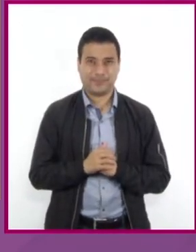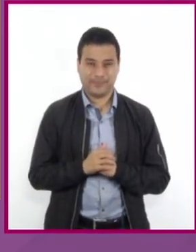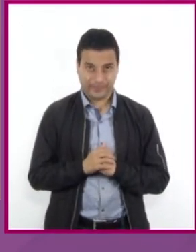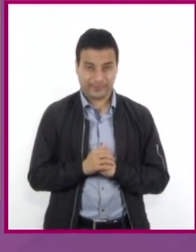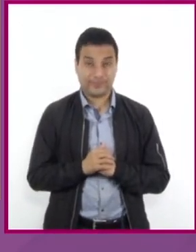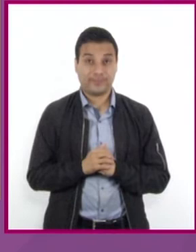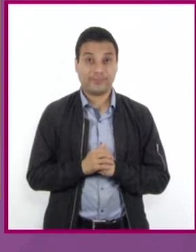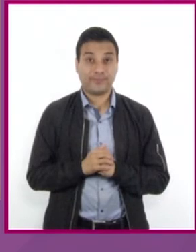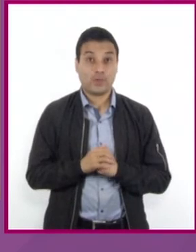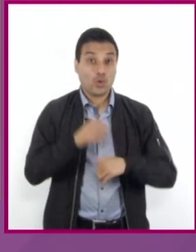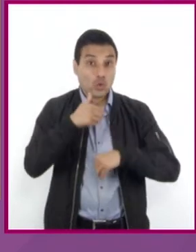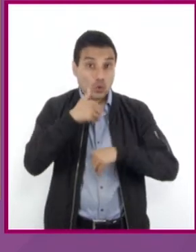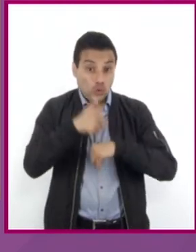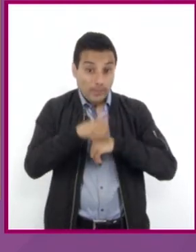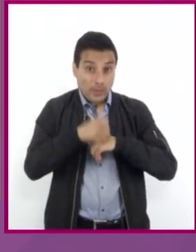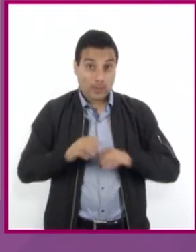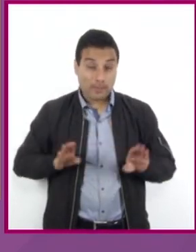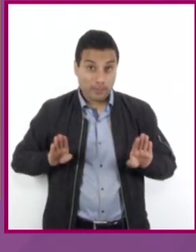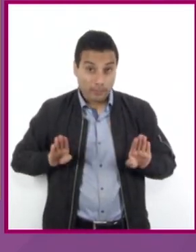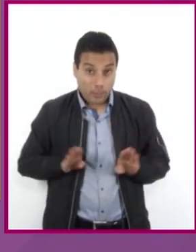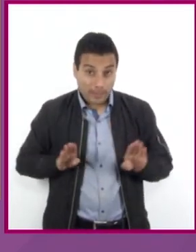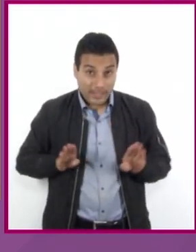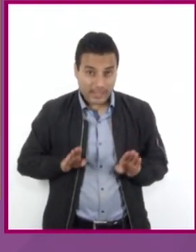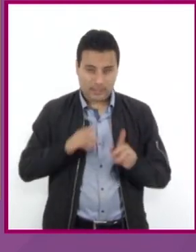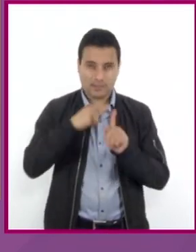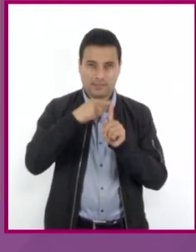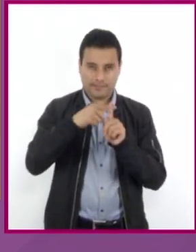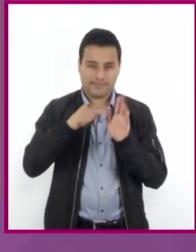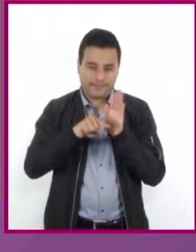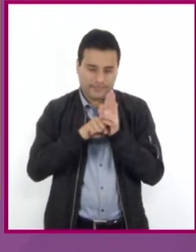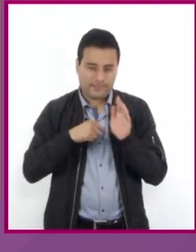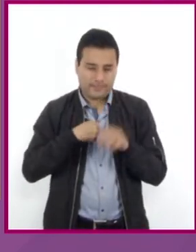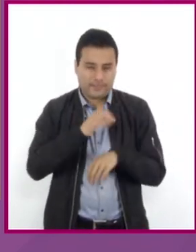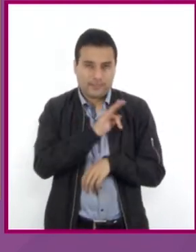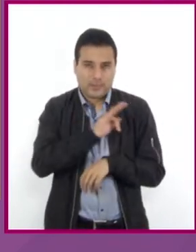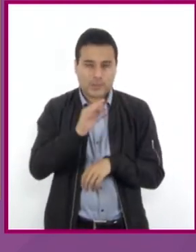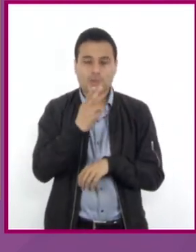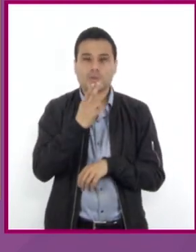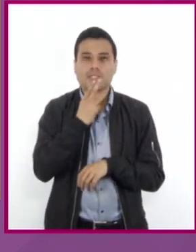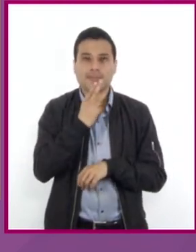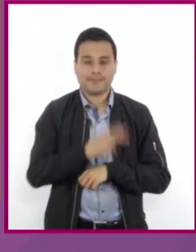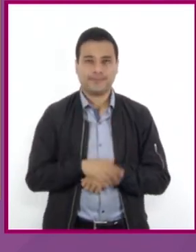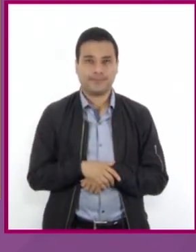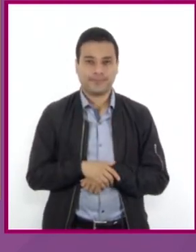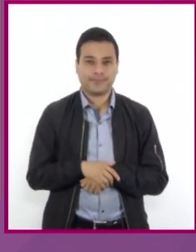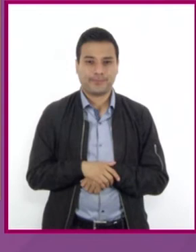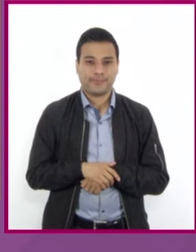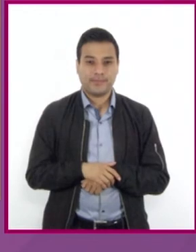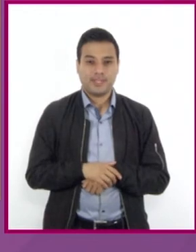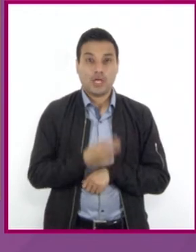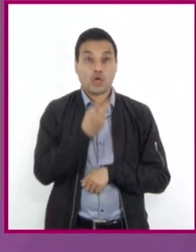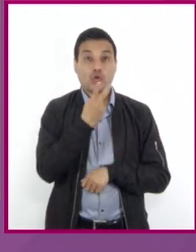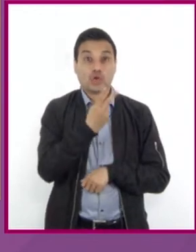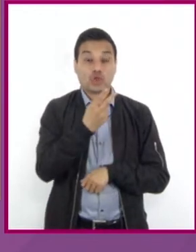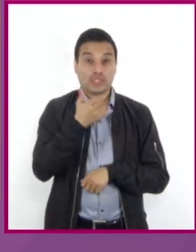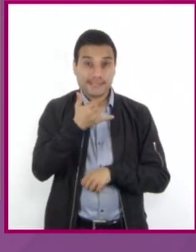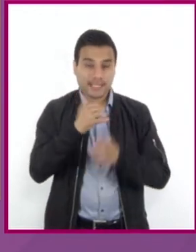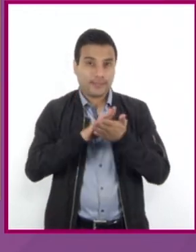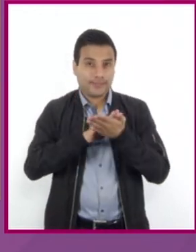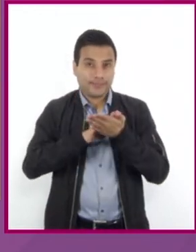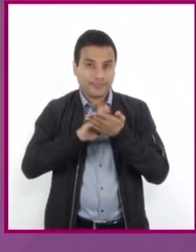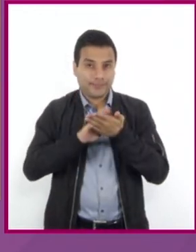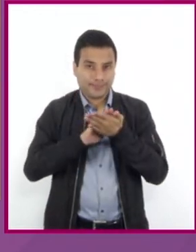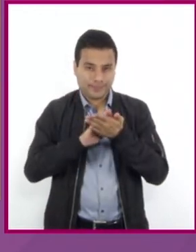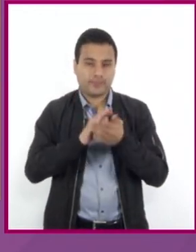propiedades de los números y las operaciones. Entonces podemos cancelar 2Y en el primer miembro